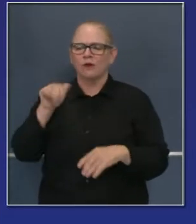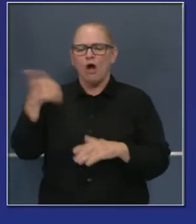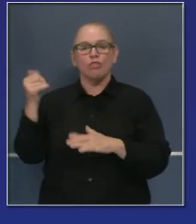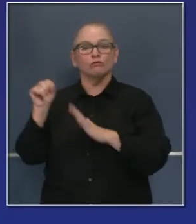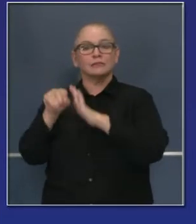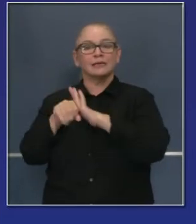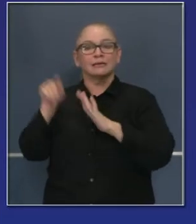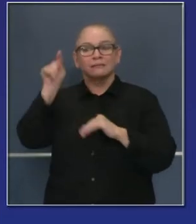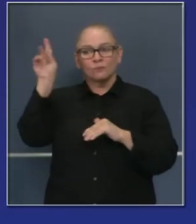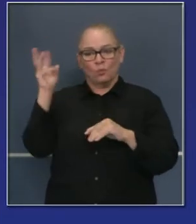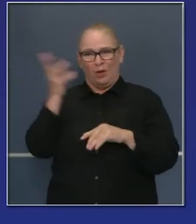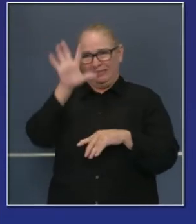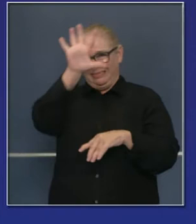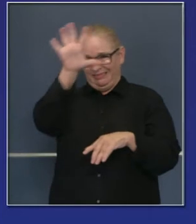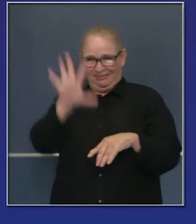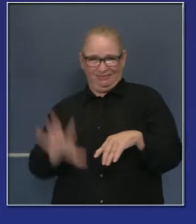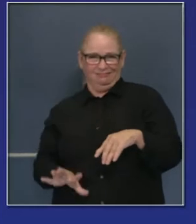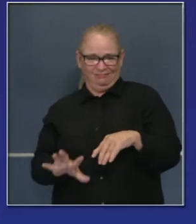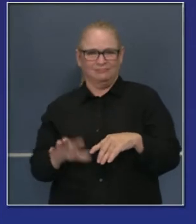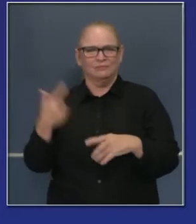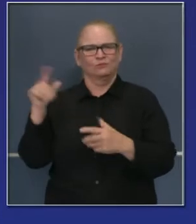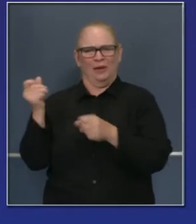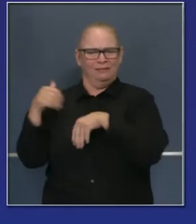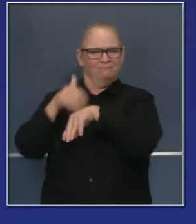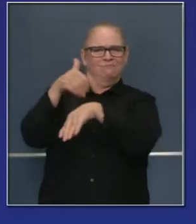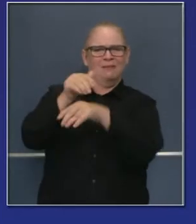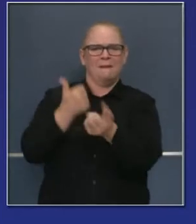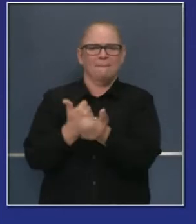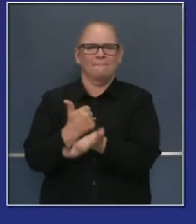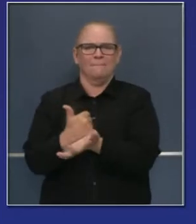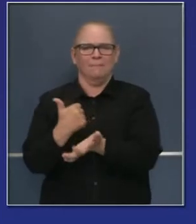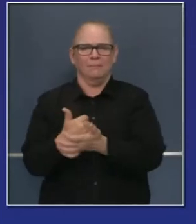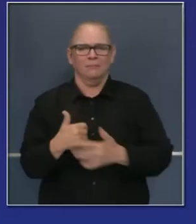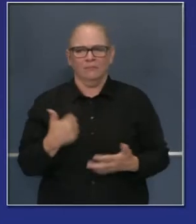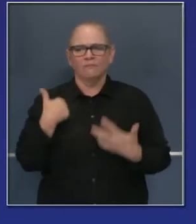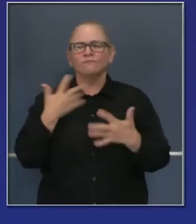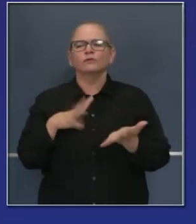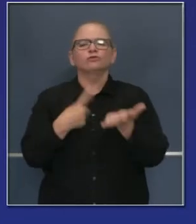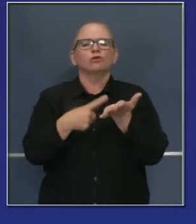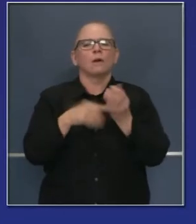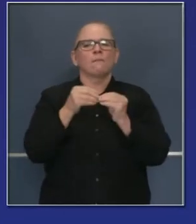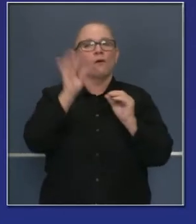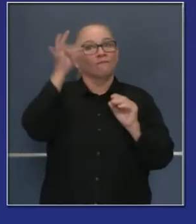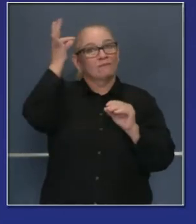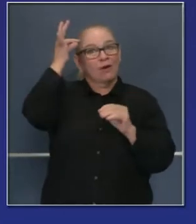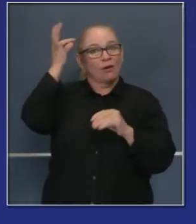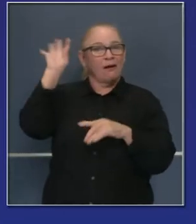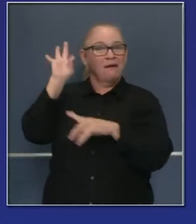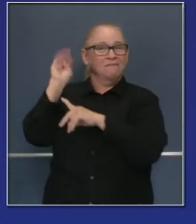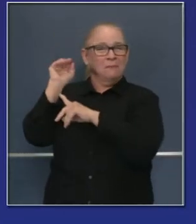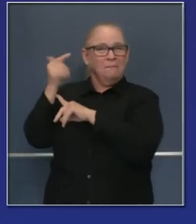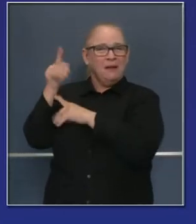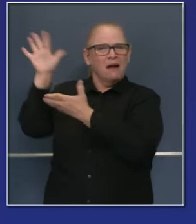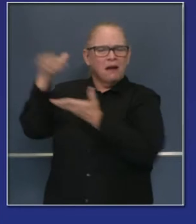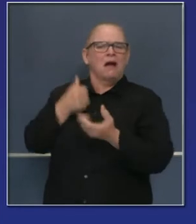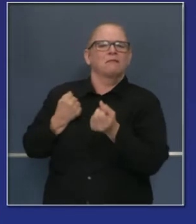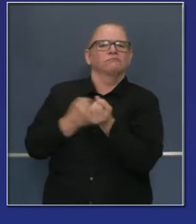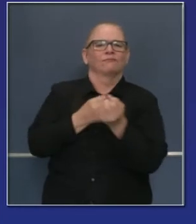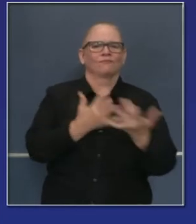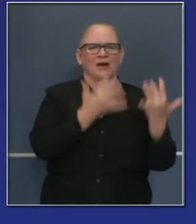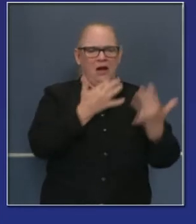oeste. Y ya hablaremos de eso en un momento. Obviamente, estaremos atrayendo recursos federales. Entonces,